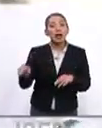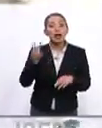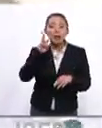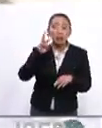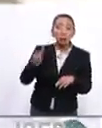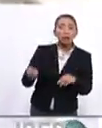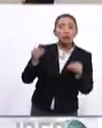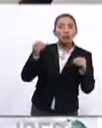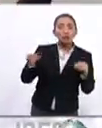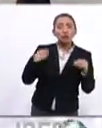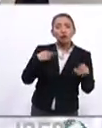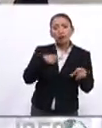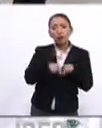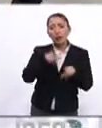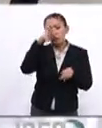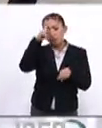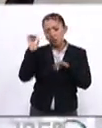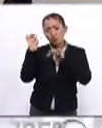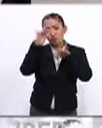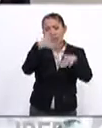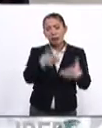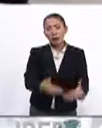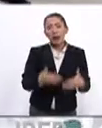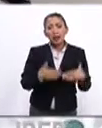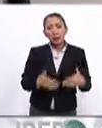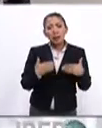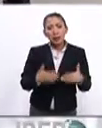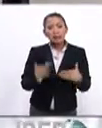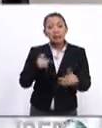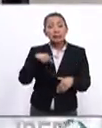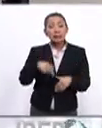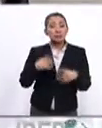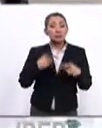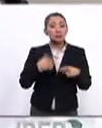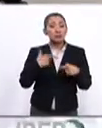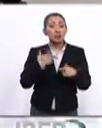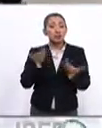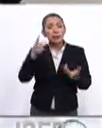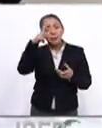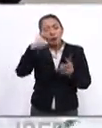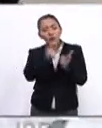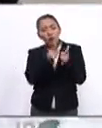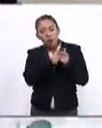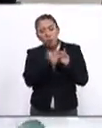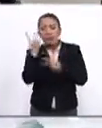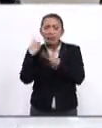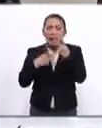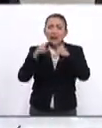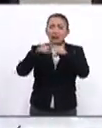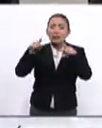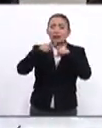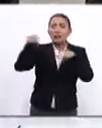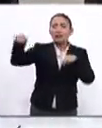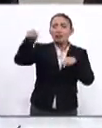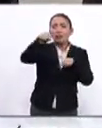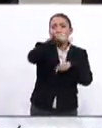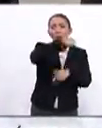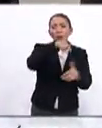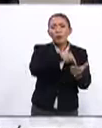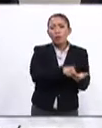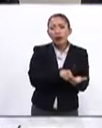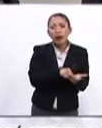ver muchos hermanos de México en Panamá inundadas las calles panameñas de mexicanos procedentes de distintos puntos